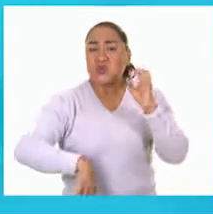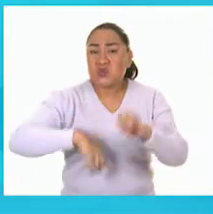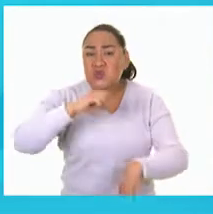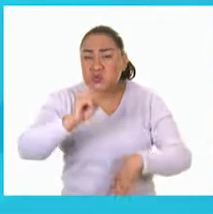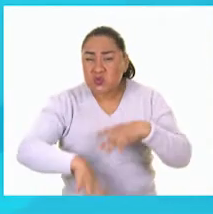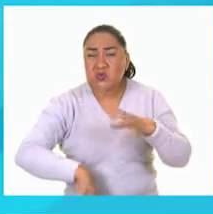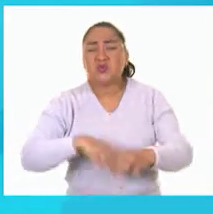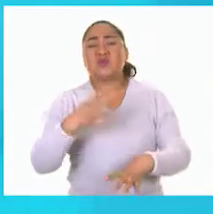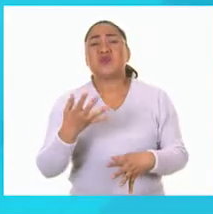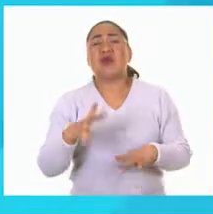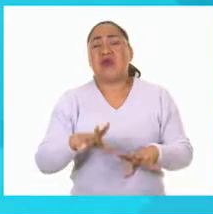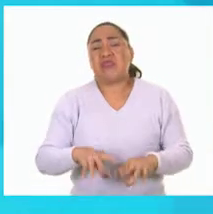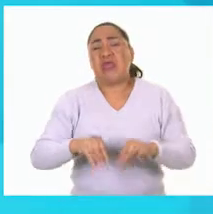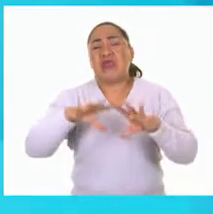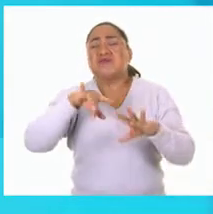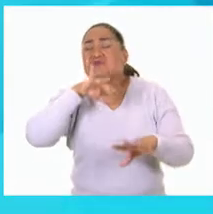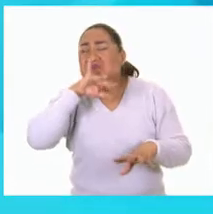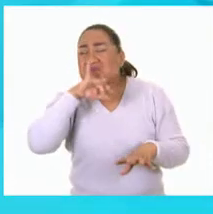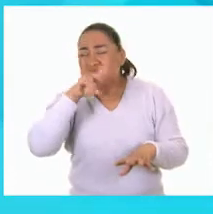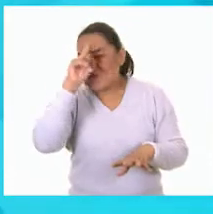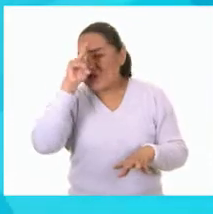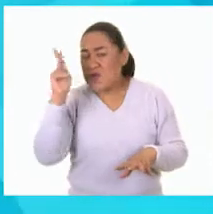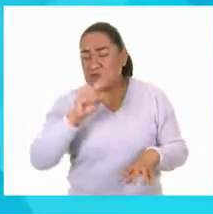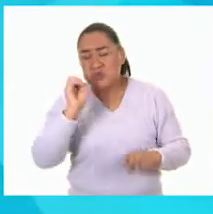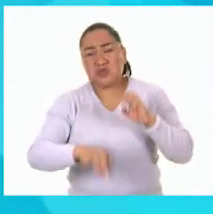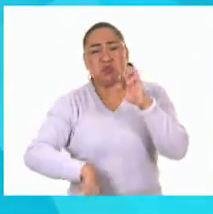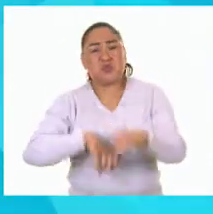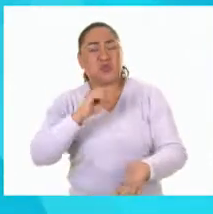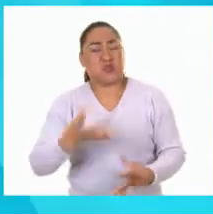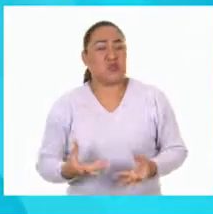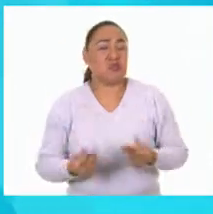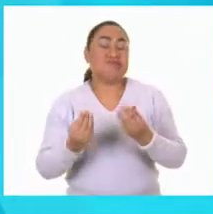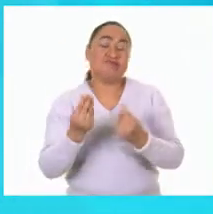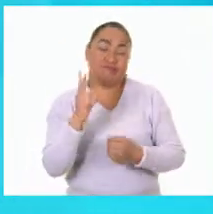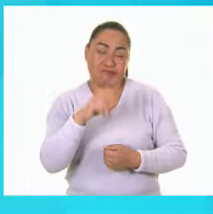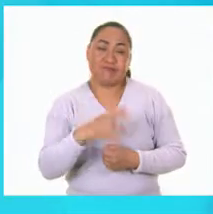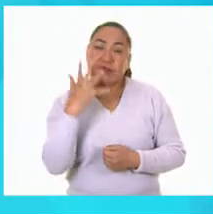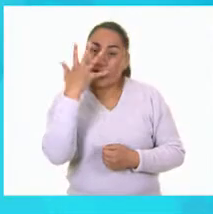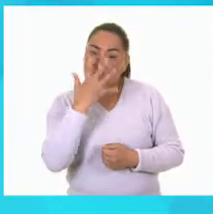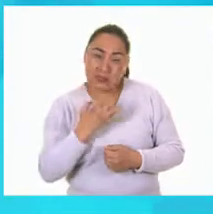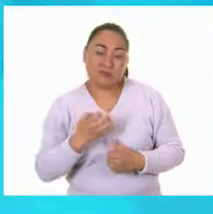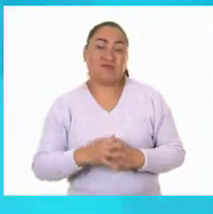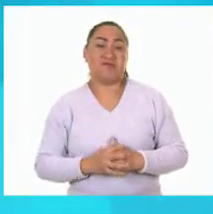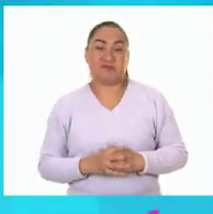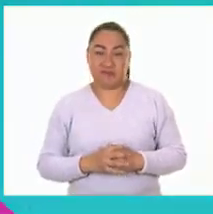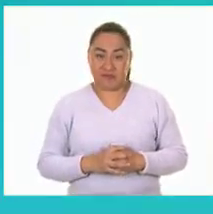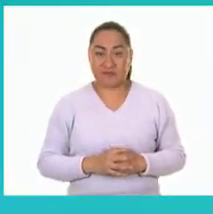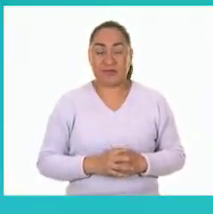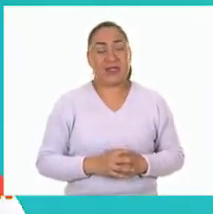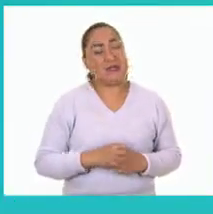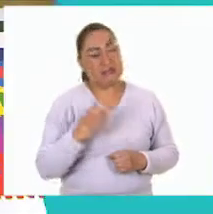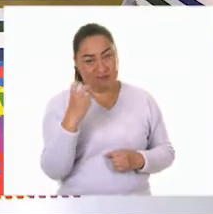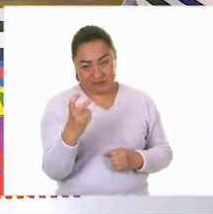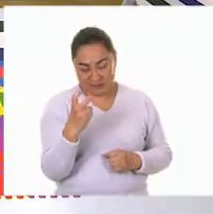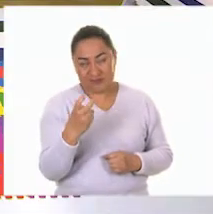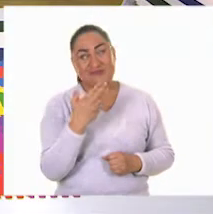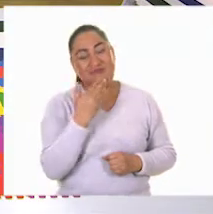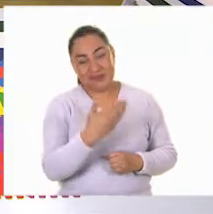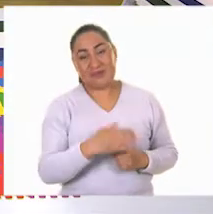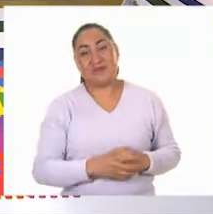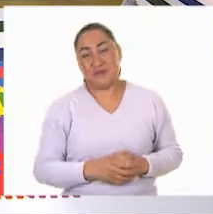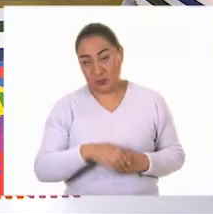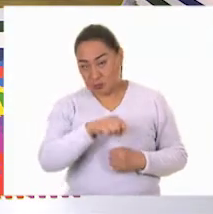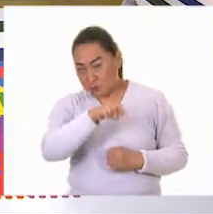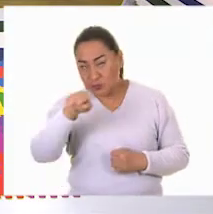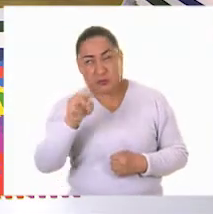enlodado, está contaminado con muchísima basura y es muy triste la imagen. Exactamente, Edi. Como ustedes